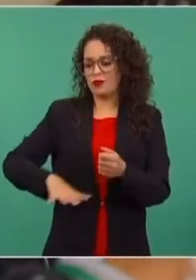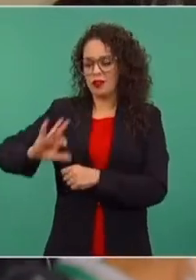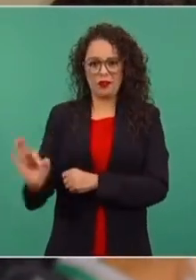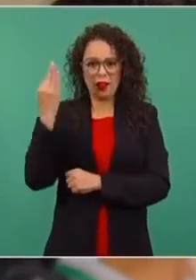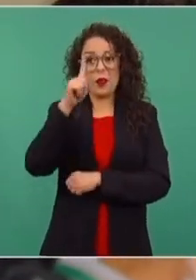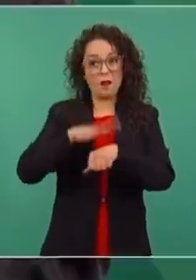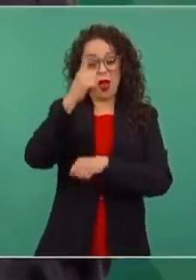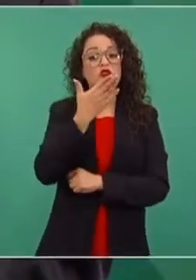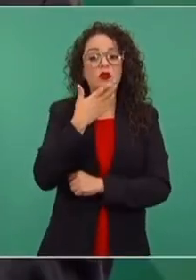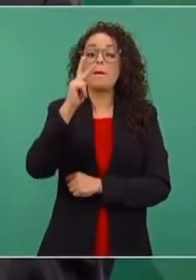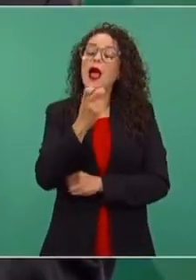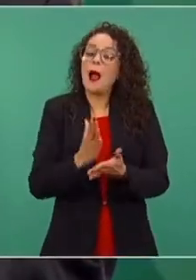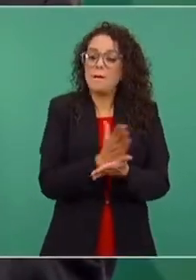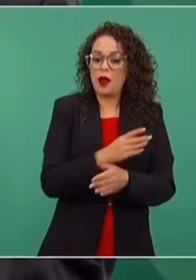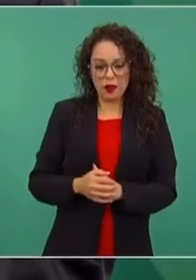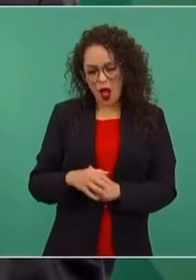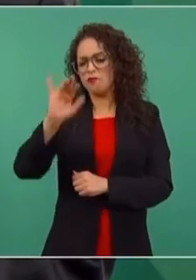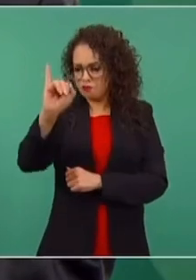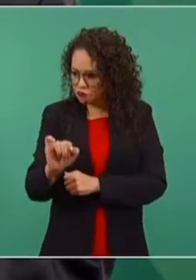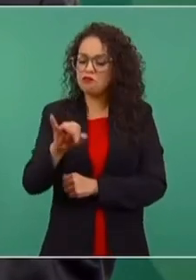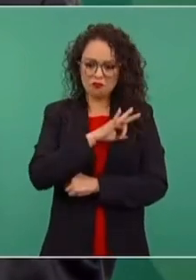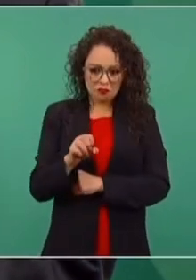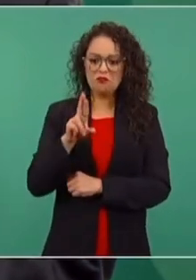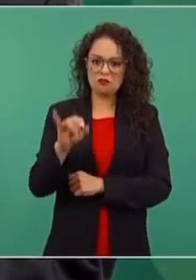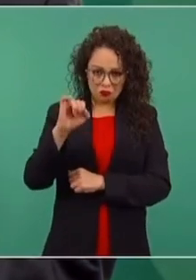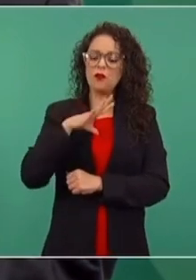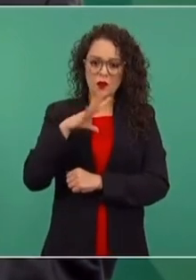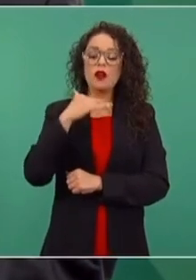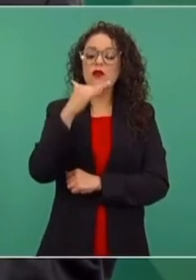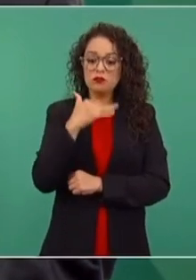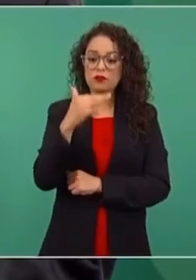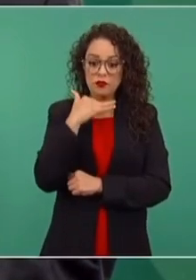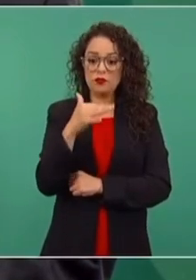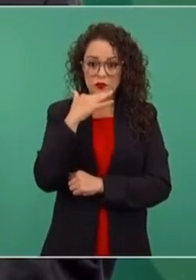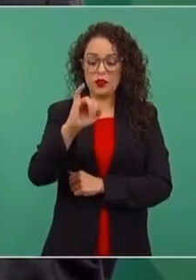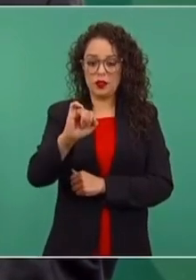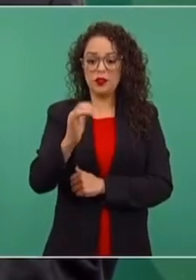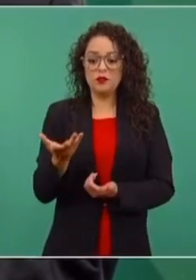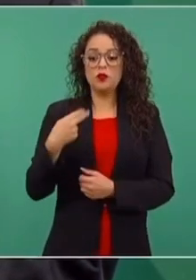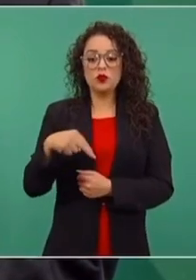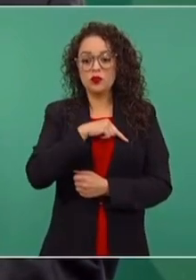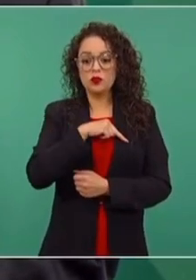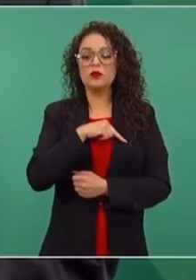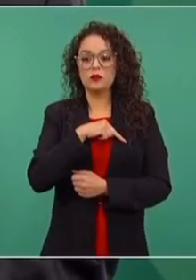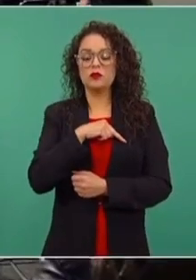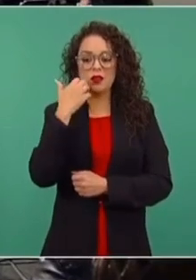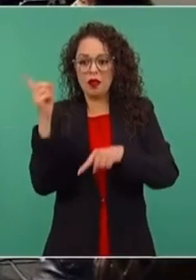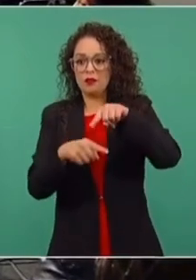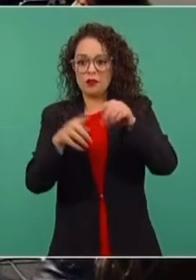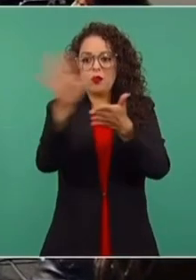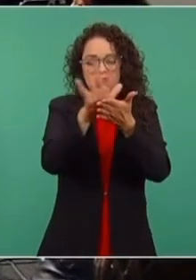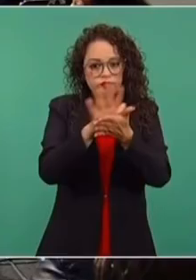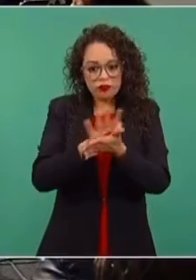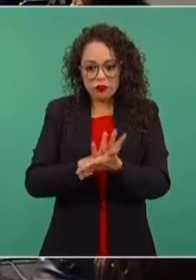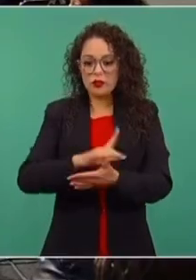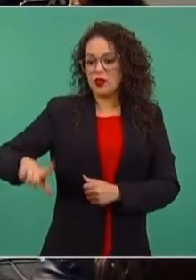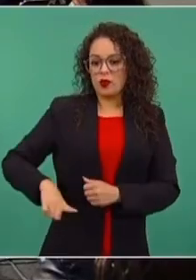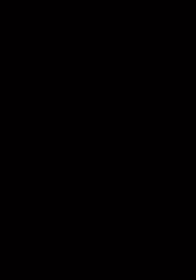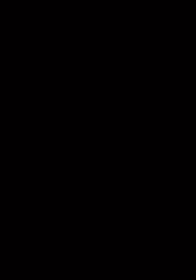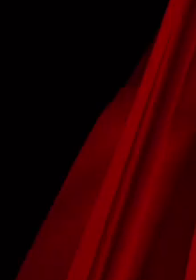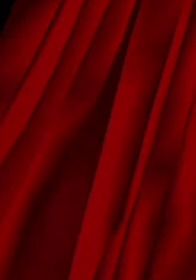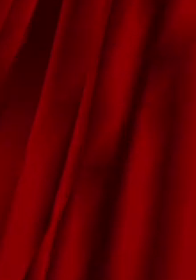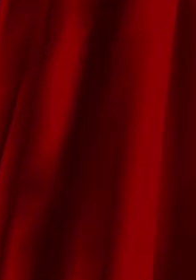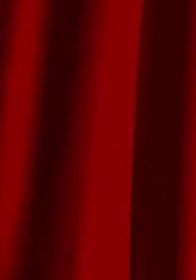pero ese es otro punto. Sí, puede ser que exista corrupción abajo y estamos procurando limpiar de corrupción por completo al gobierno.